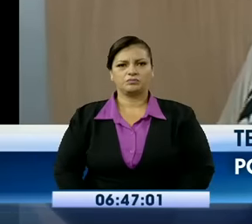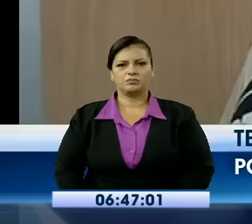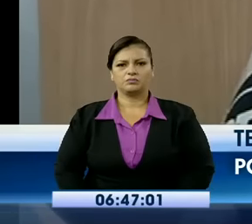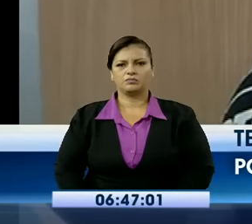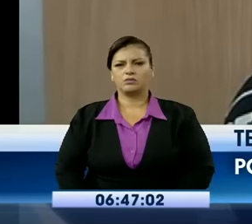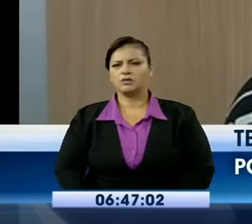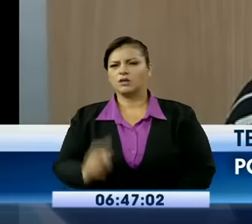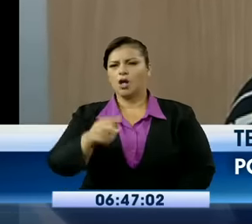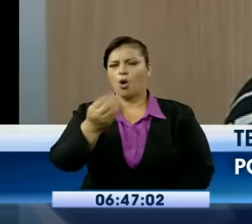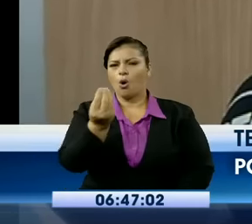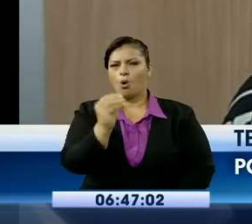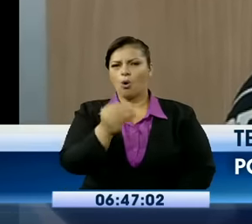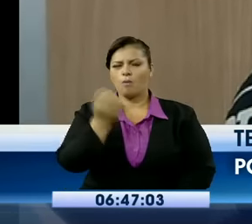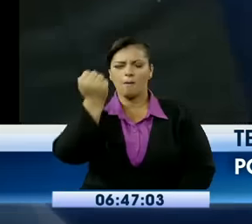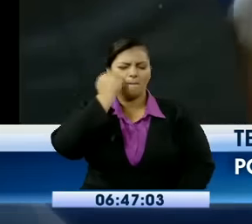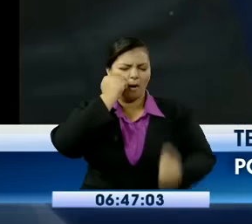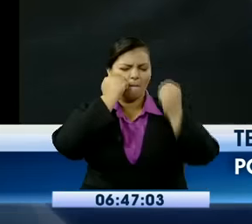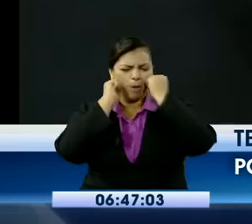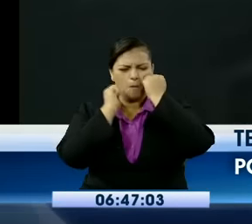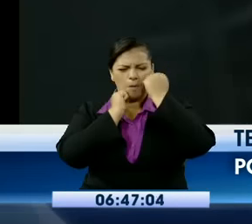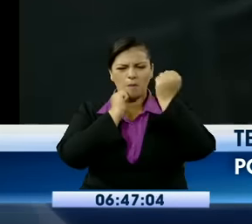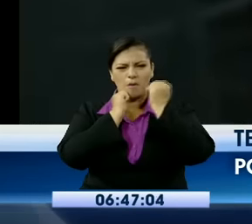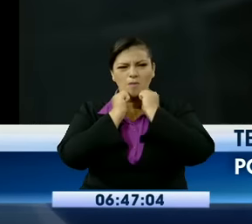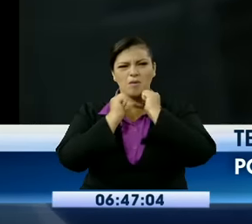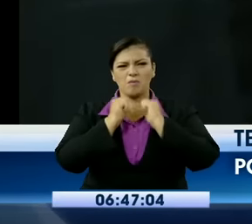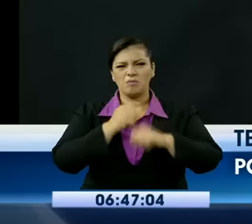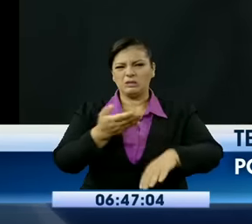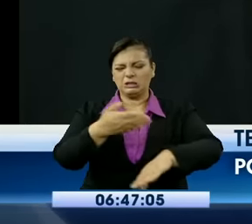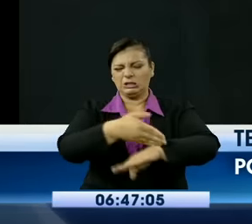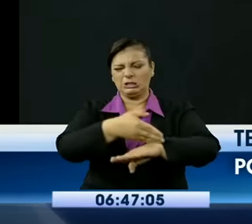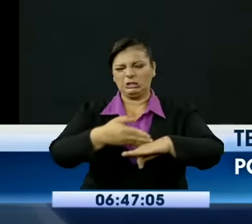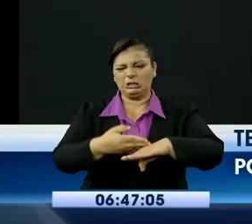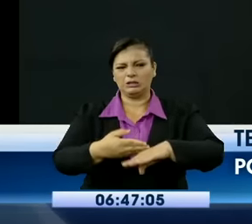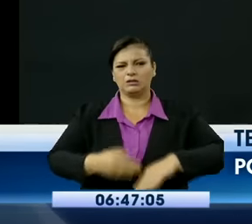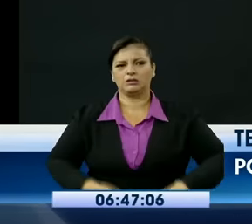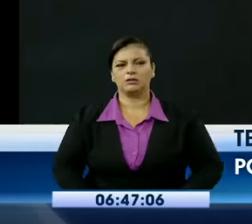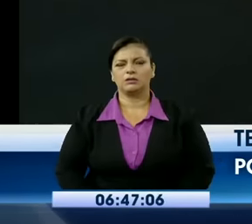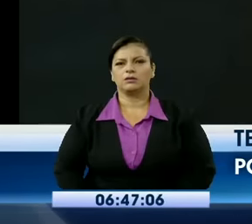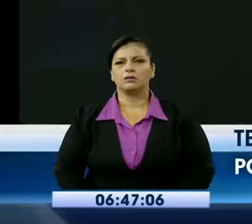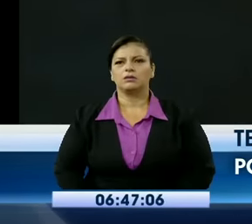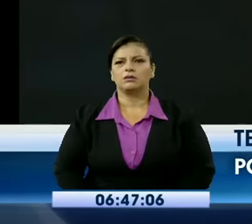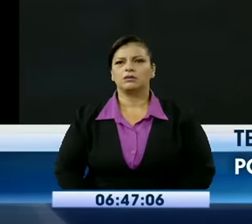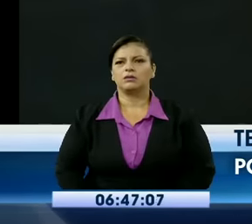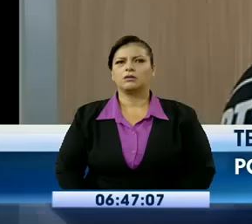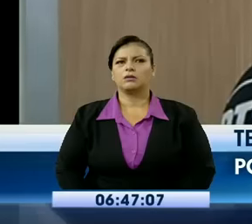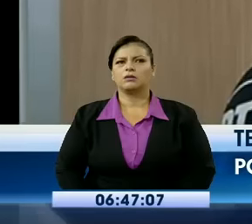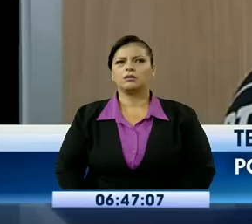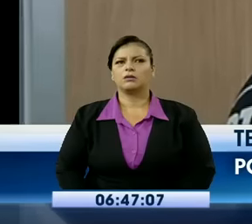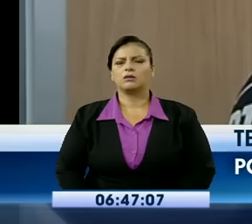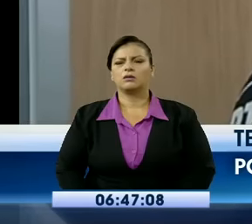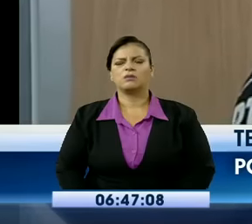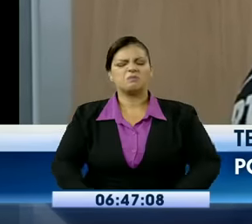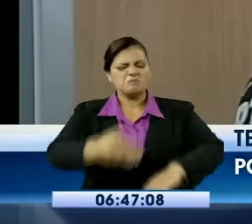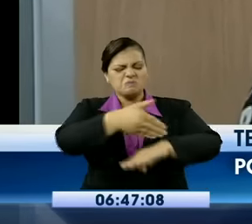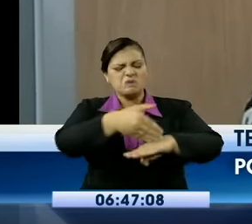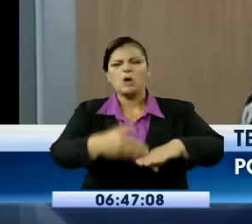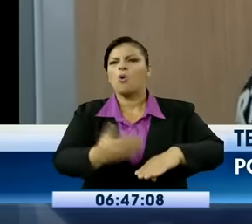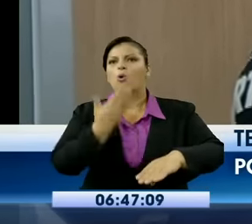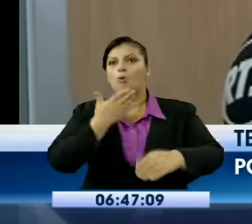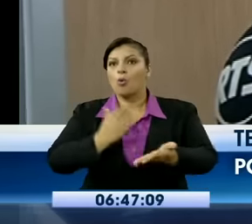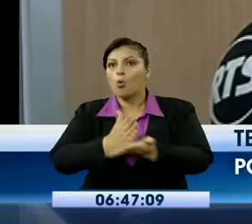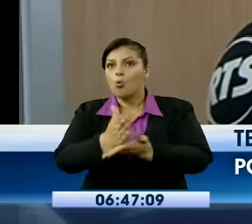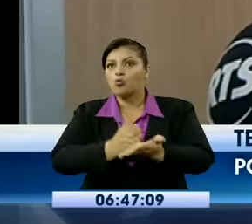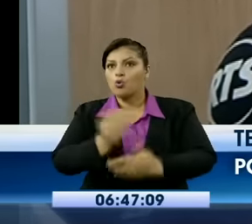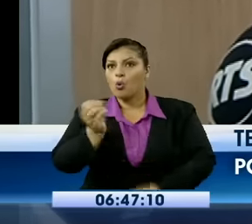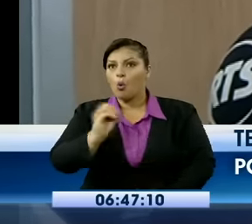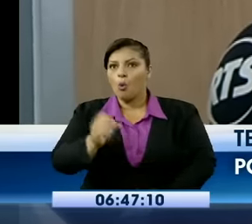en ese momento e incluso mía en la mano. ¿Con qué fue que le agredieron? No le podría decir con qué, pero lanzaban lo